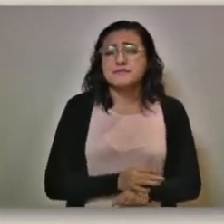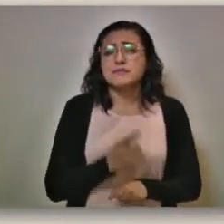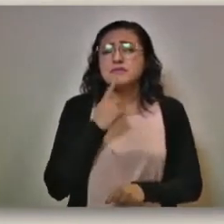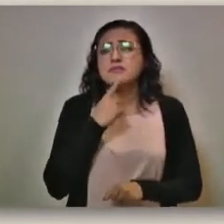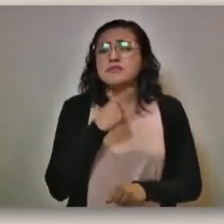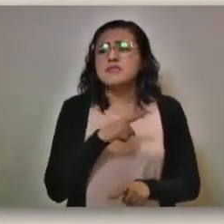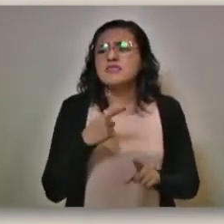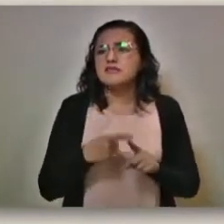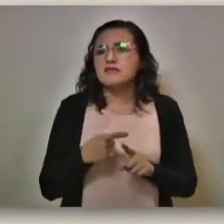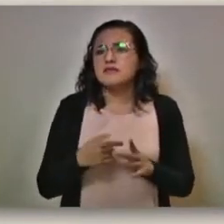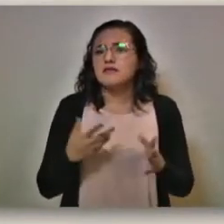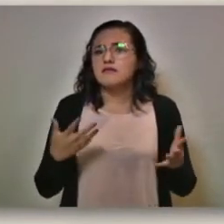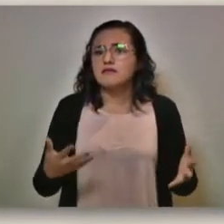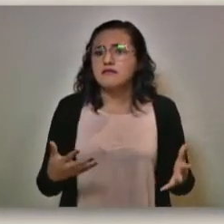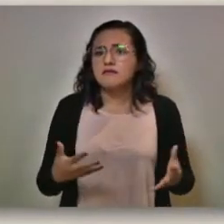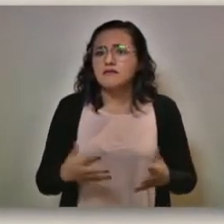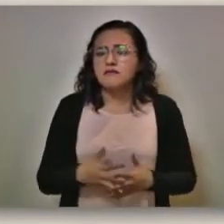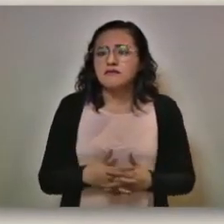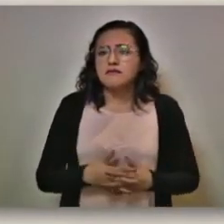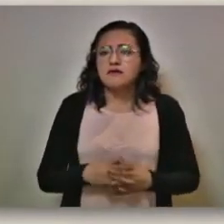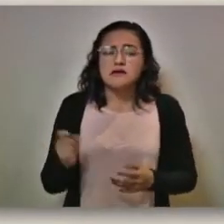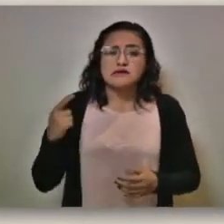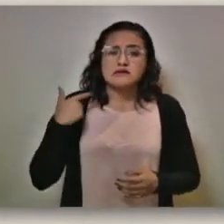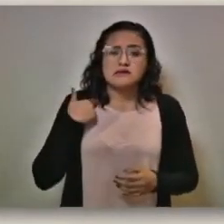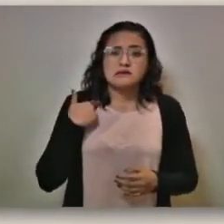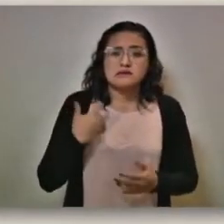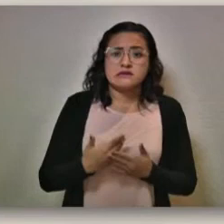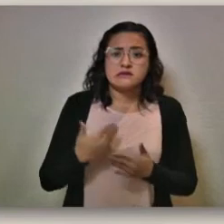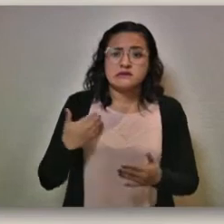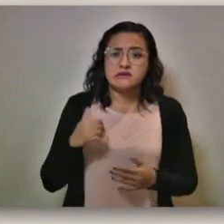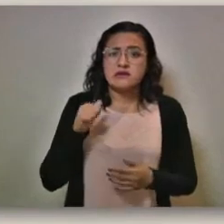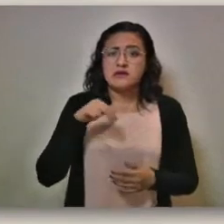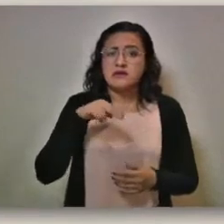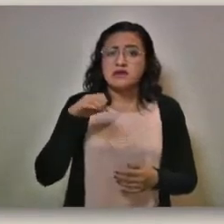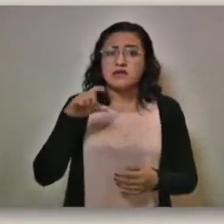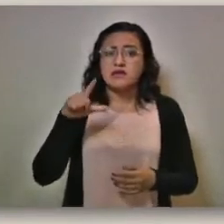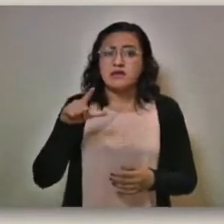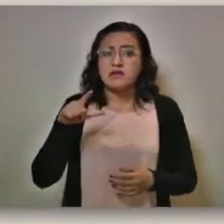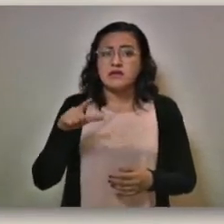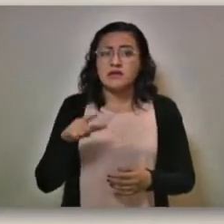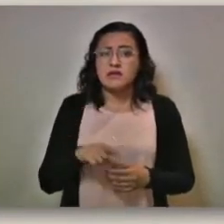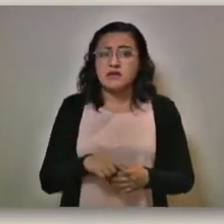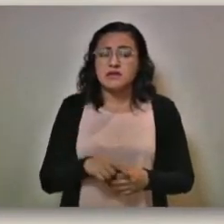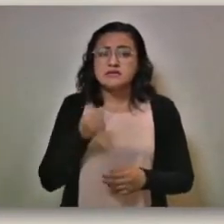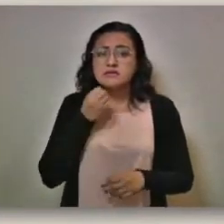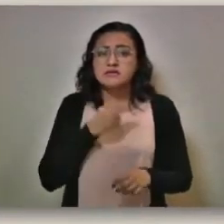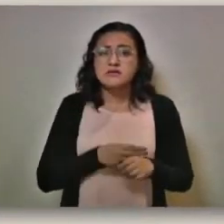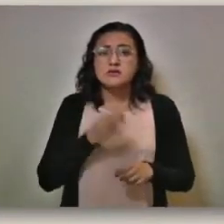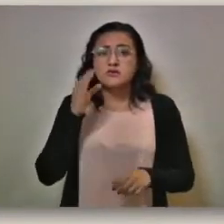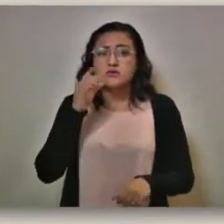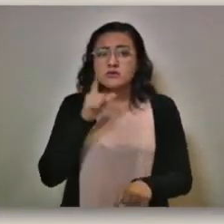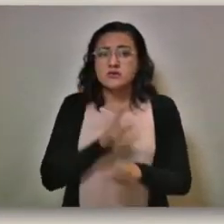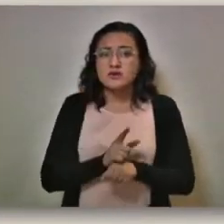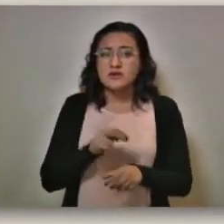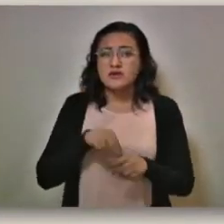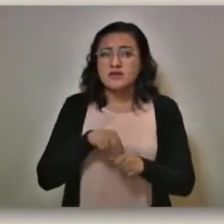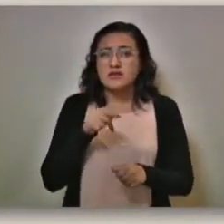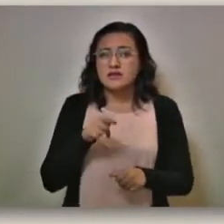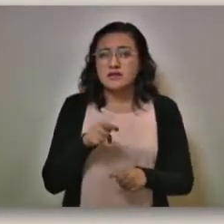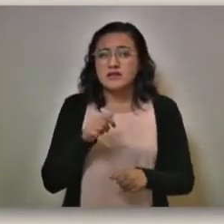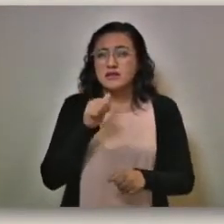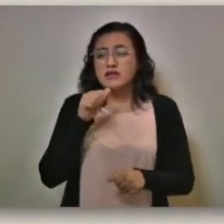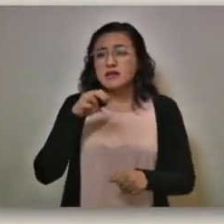denuncia de que ex colaboradores de Daniel Nochebuena, subsecretaria de Cultura en el periodo de Gali, están